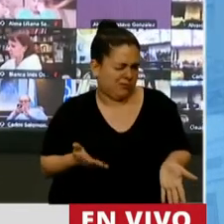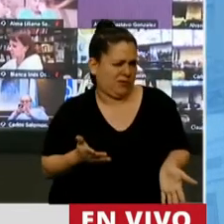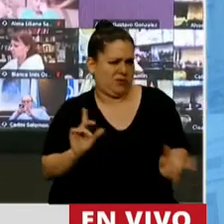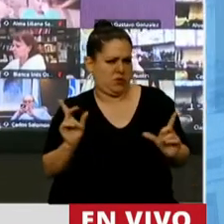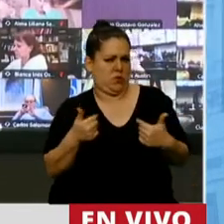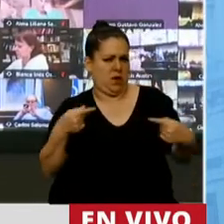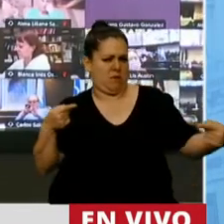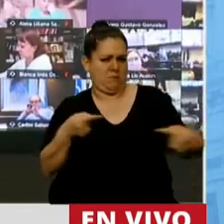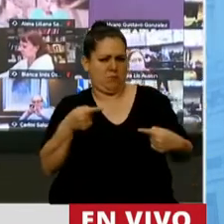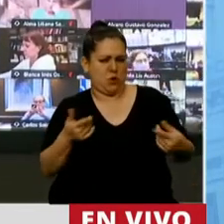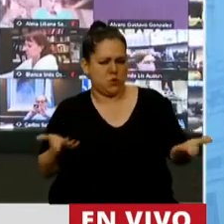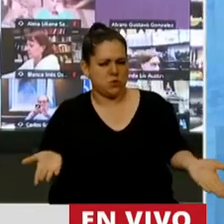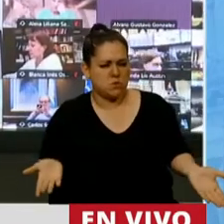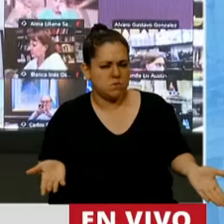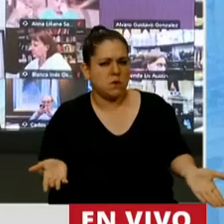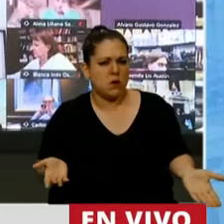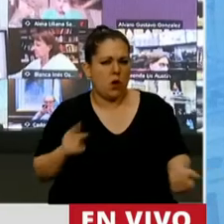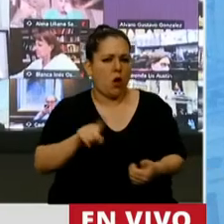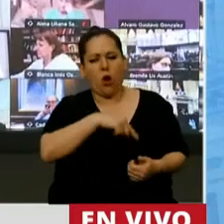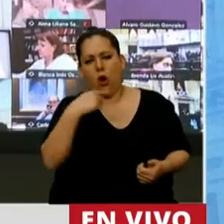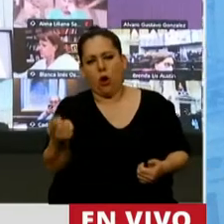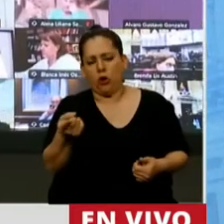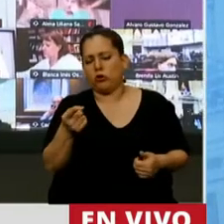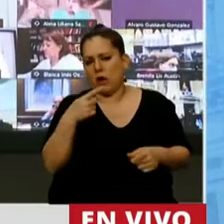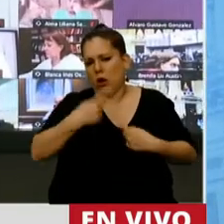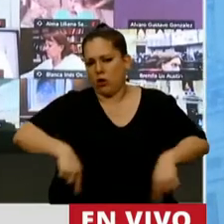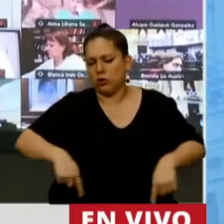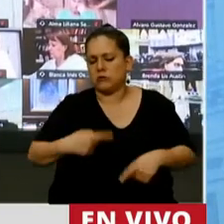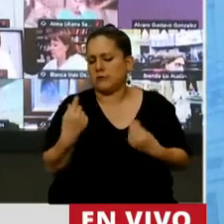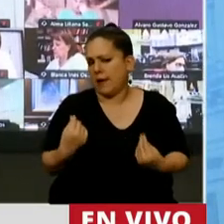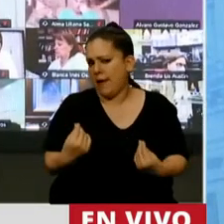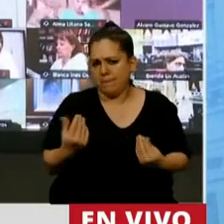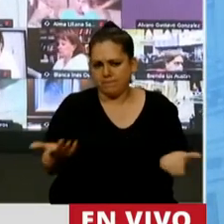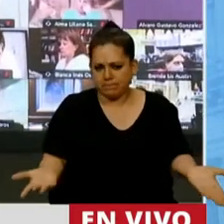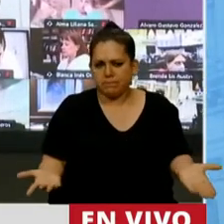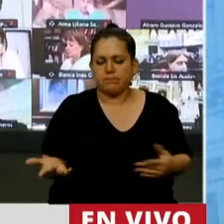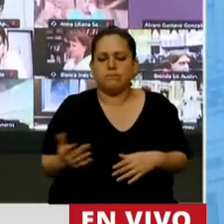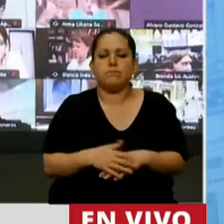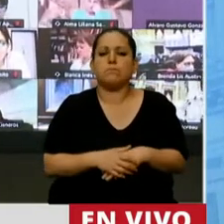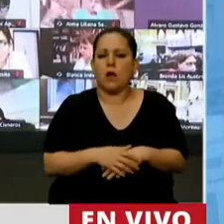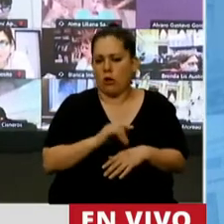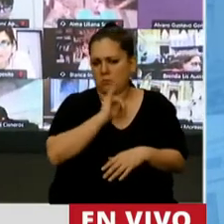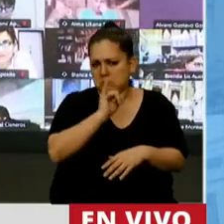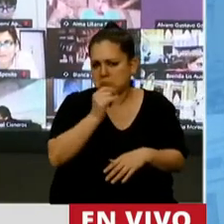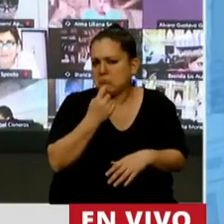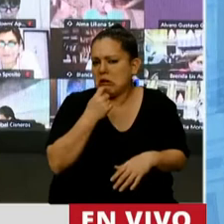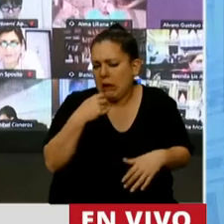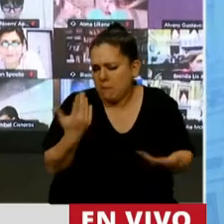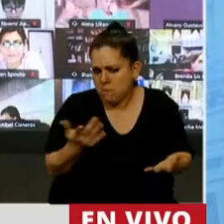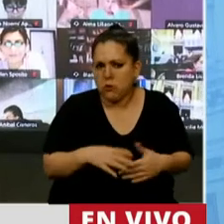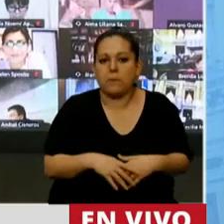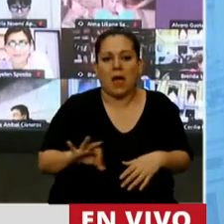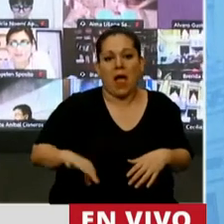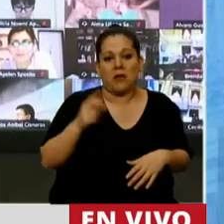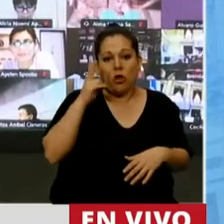consistencia en esto. Y mire, para dar otra, tanta historia que se hizo hoy, para dar otro dato. En el año